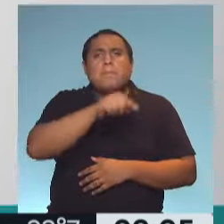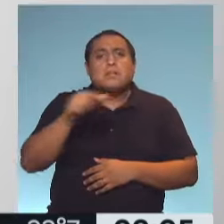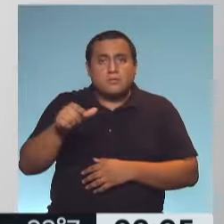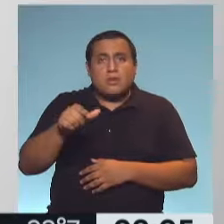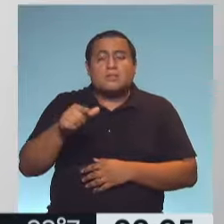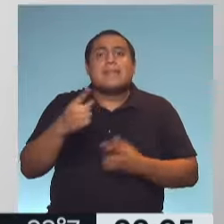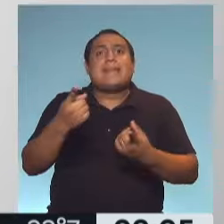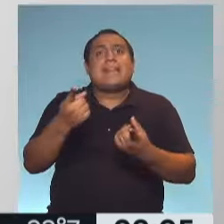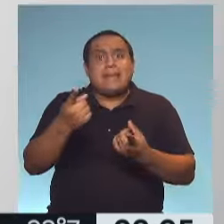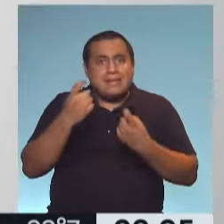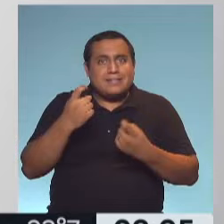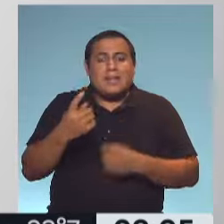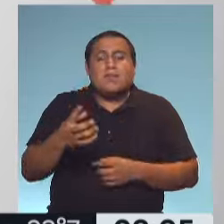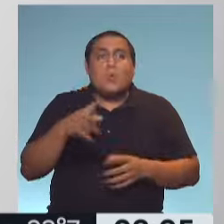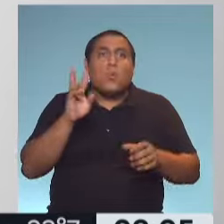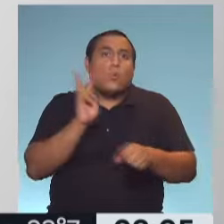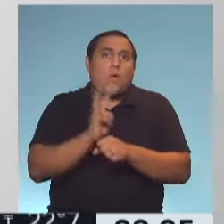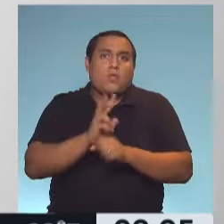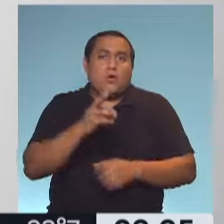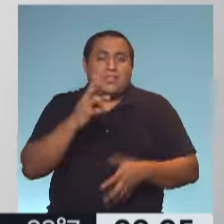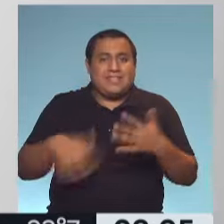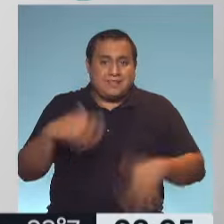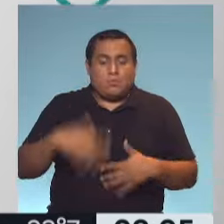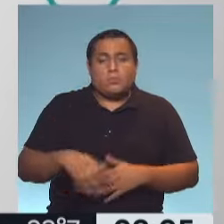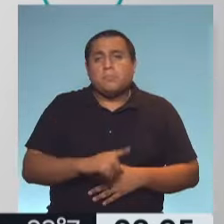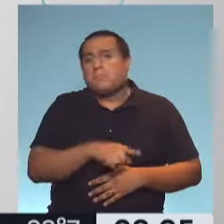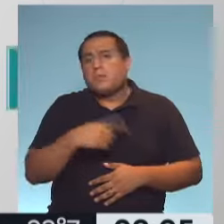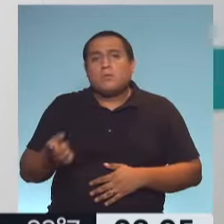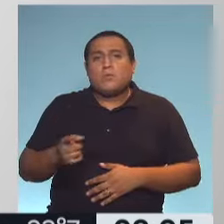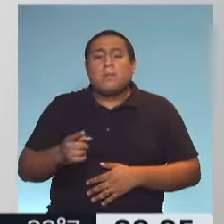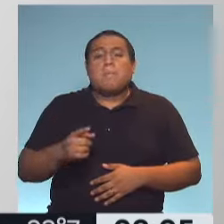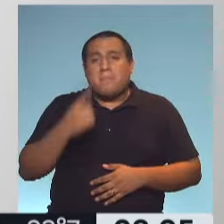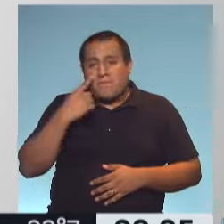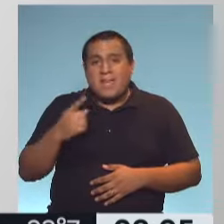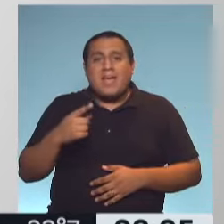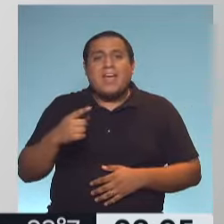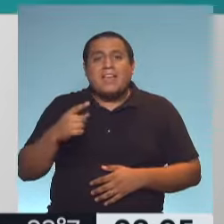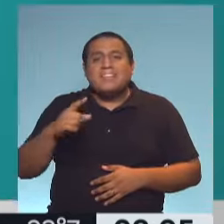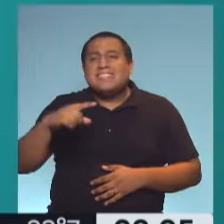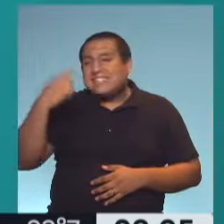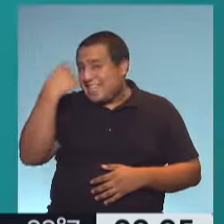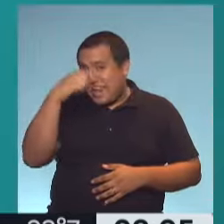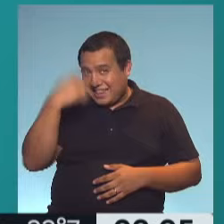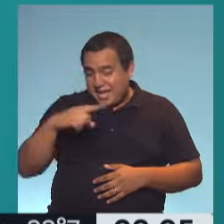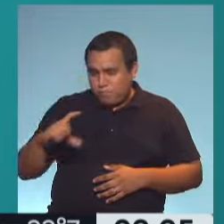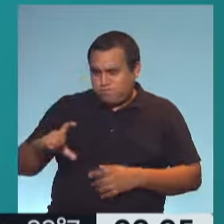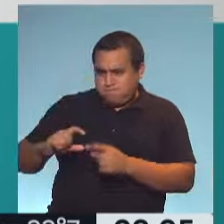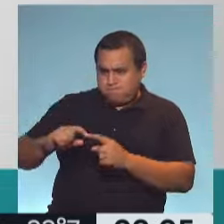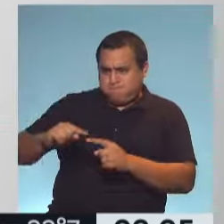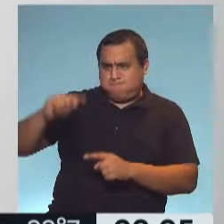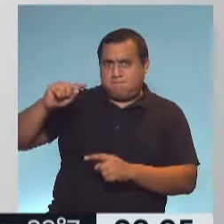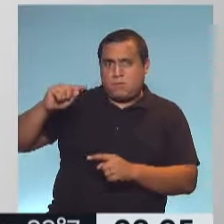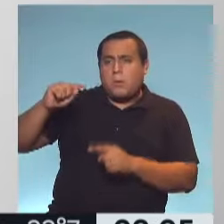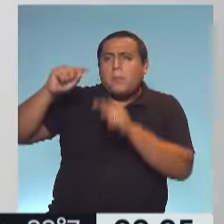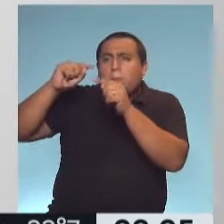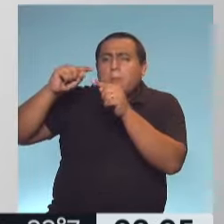requerir. Ahora, Gustavo, vemos en el otro gráfico que la mayoría son asintomáticos, que son los ladrillitos celestes, uno que es verde y uno